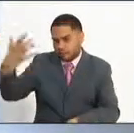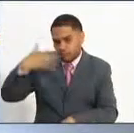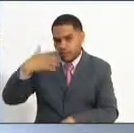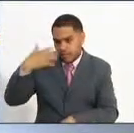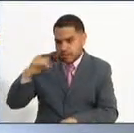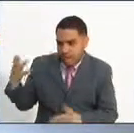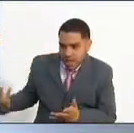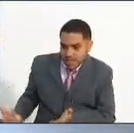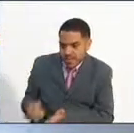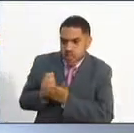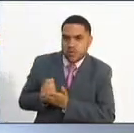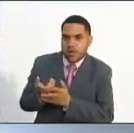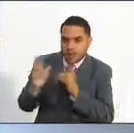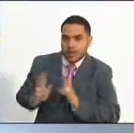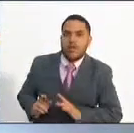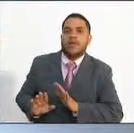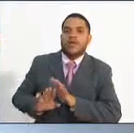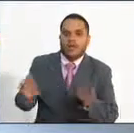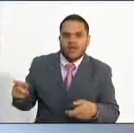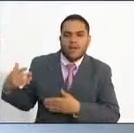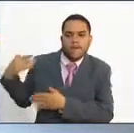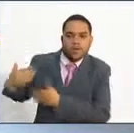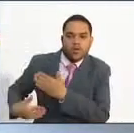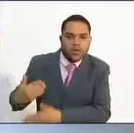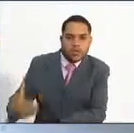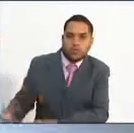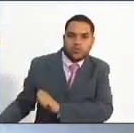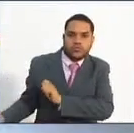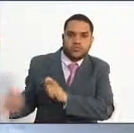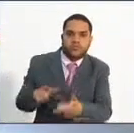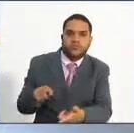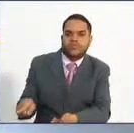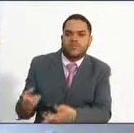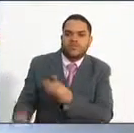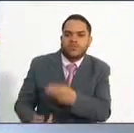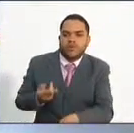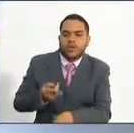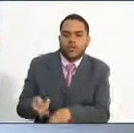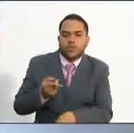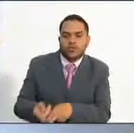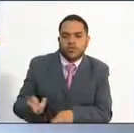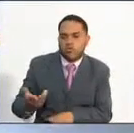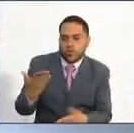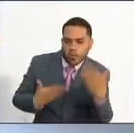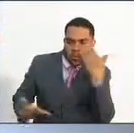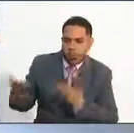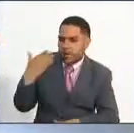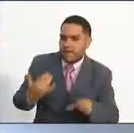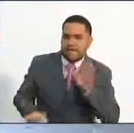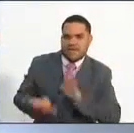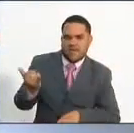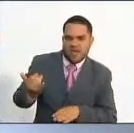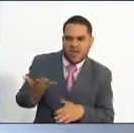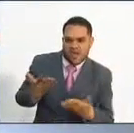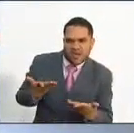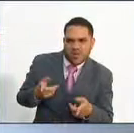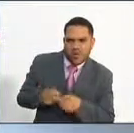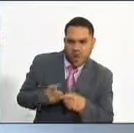estamos en este proceso listos ya para iniciar las pruebas finales de análisis de antecedentes y